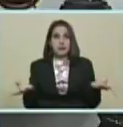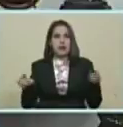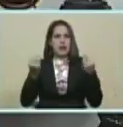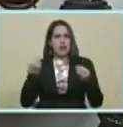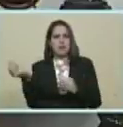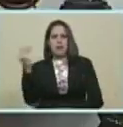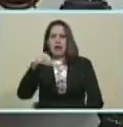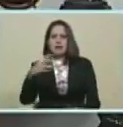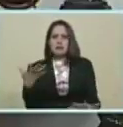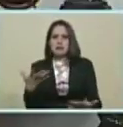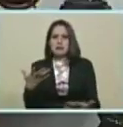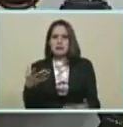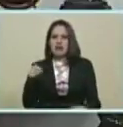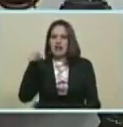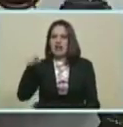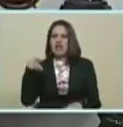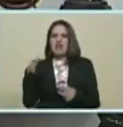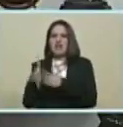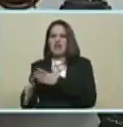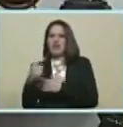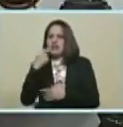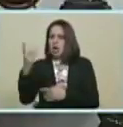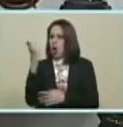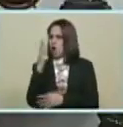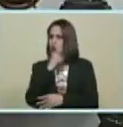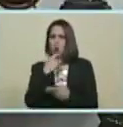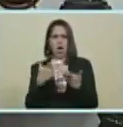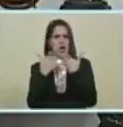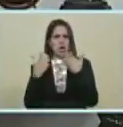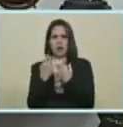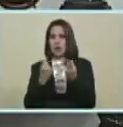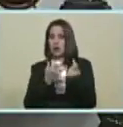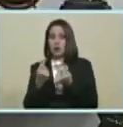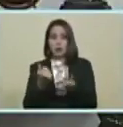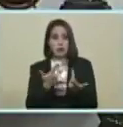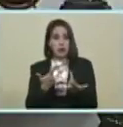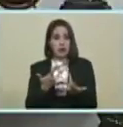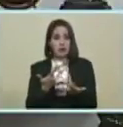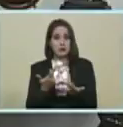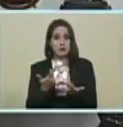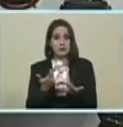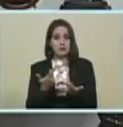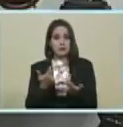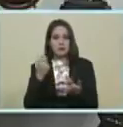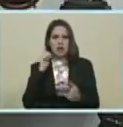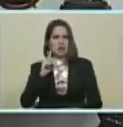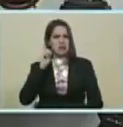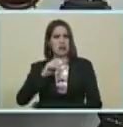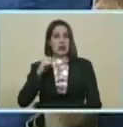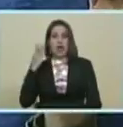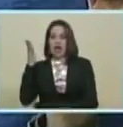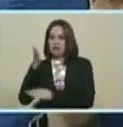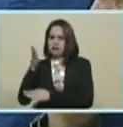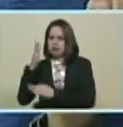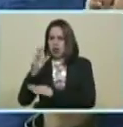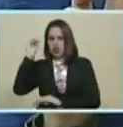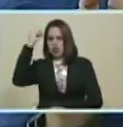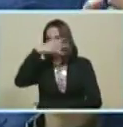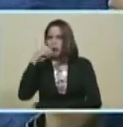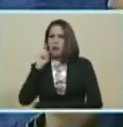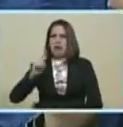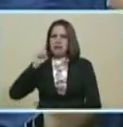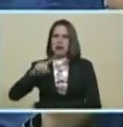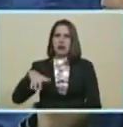Además Son los que dicen Que no hay guerra económica No, en Venezuela No hay guerra económica Mentira Las sanciones de Trump Son mentira